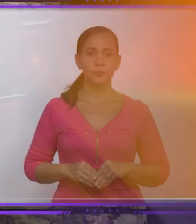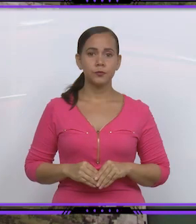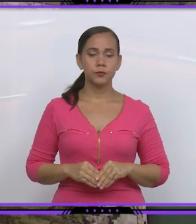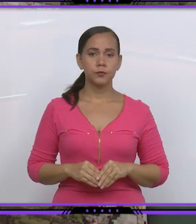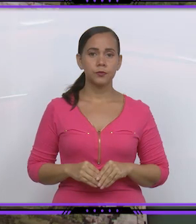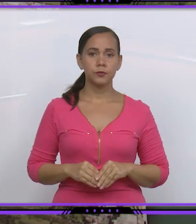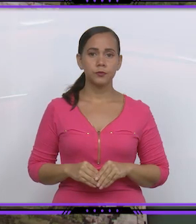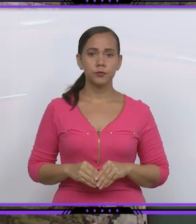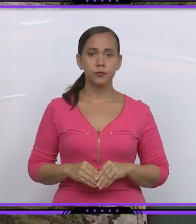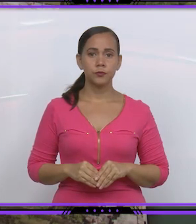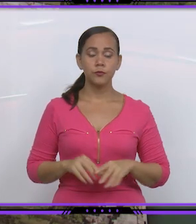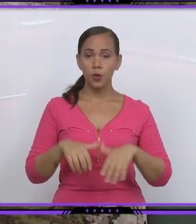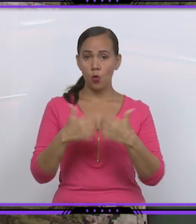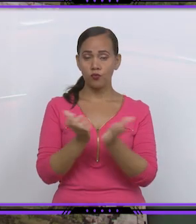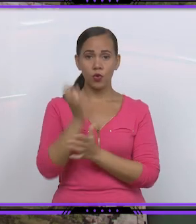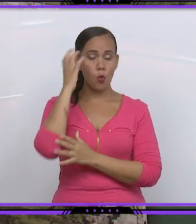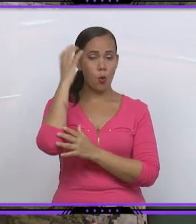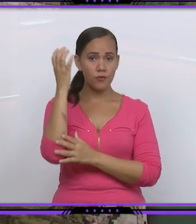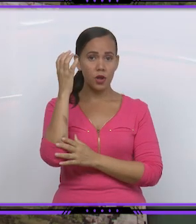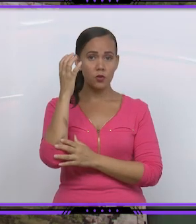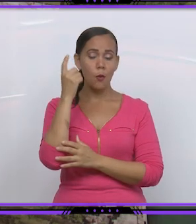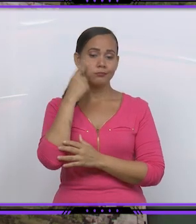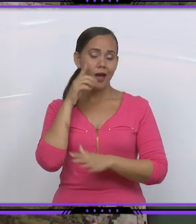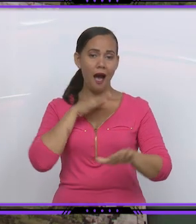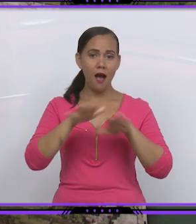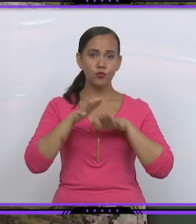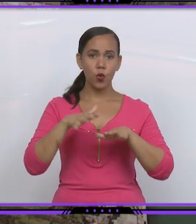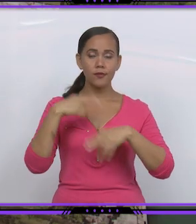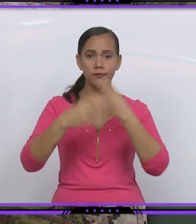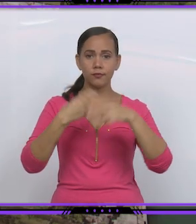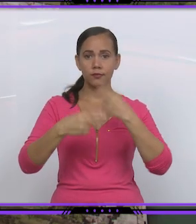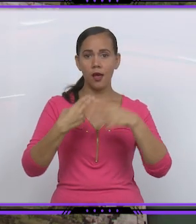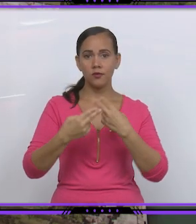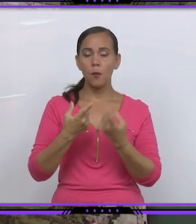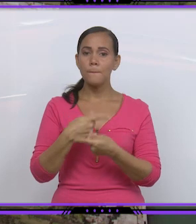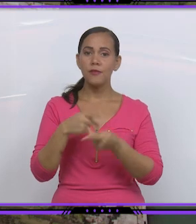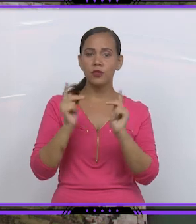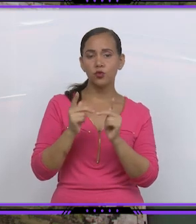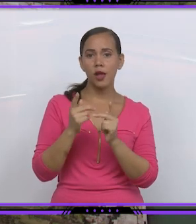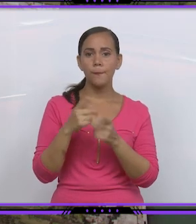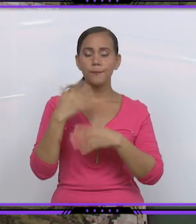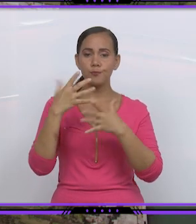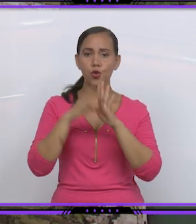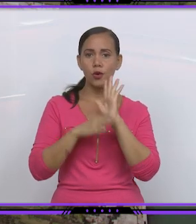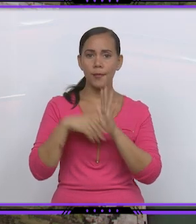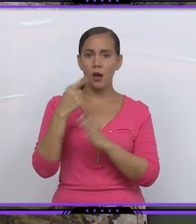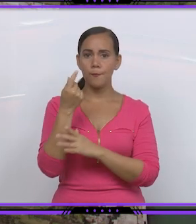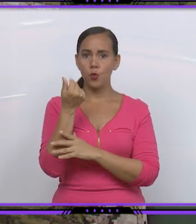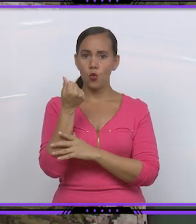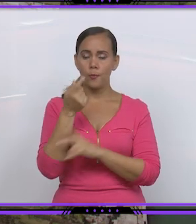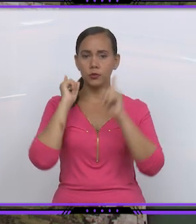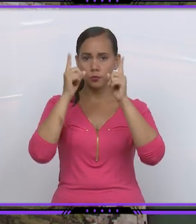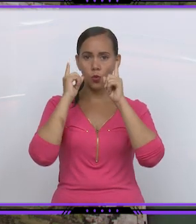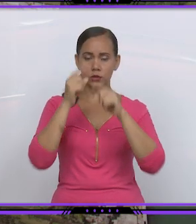El Consejo de Gobierno en Matanzas analizó las acciones que se desarrollan en toda la provincia para perfeccionar los programas económicos,